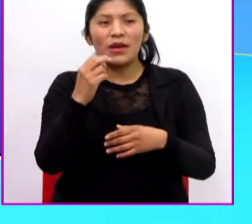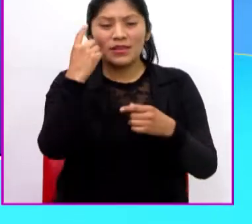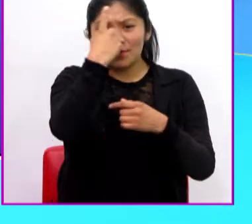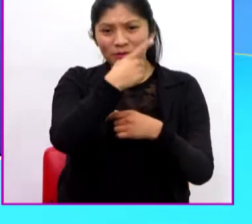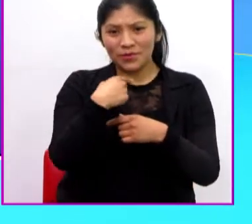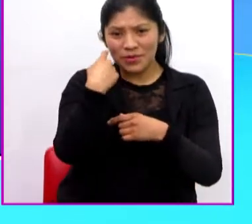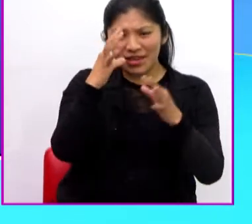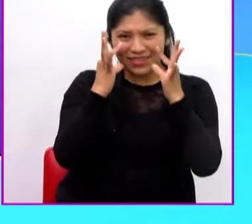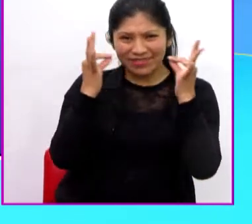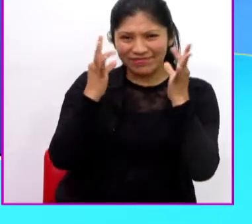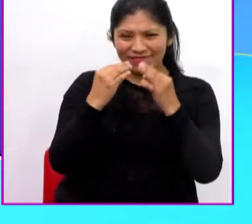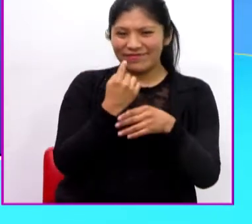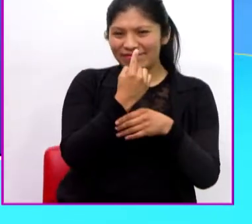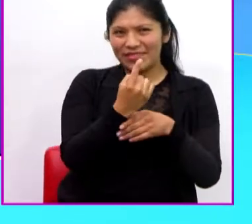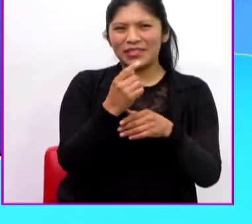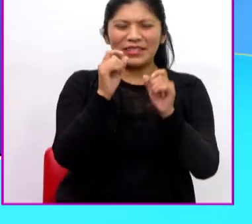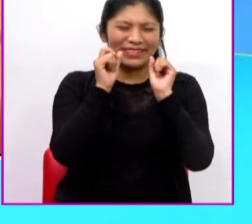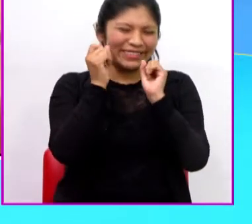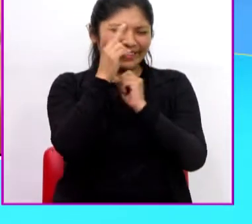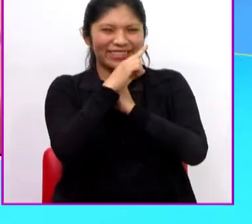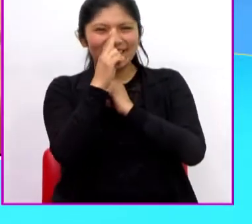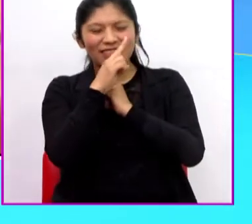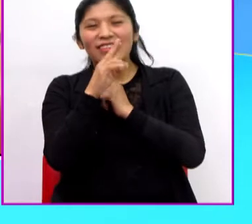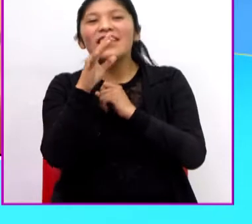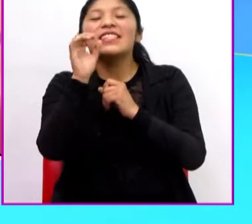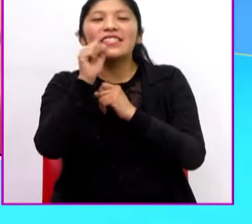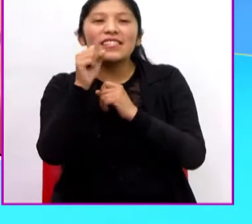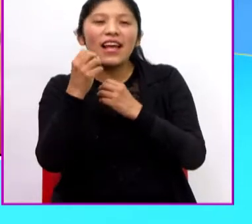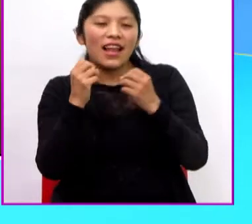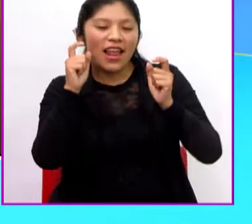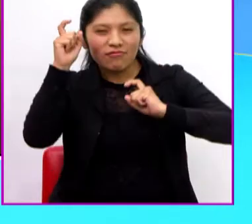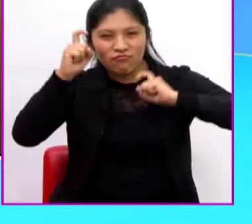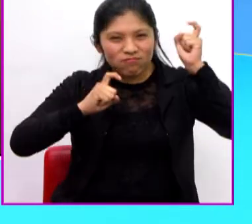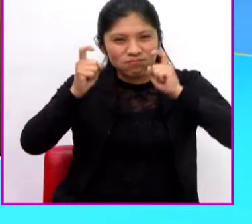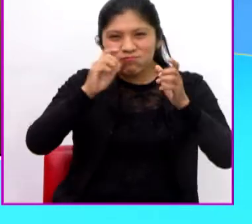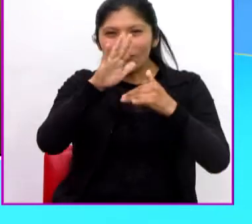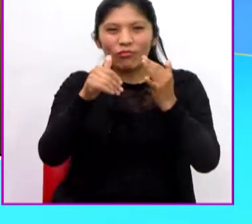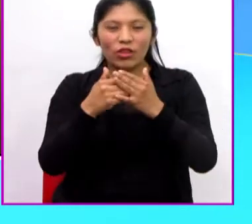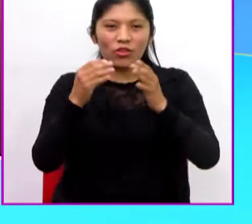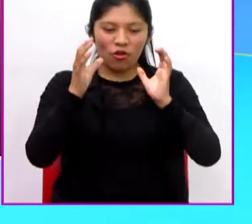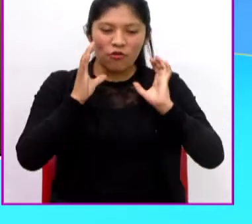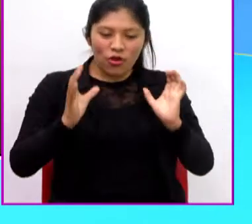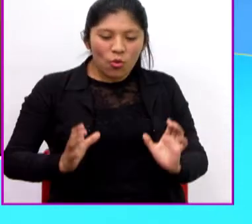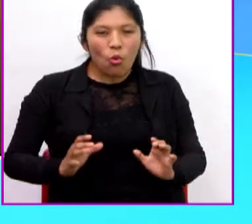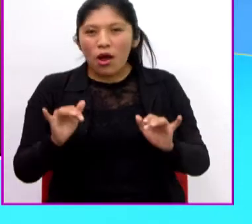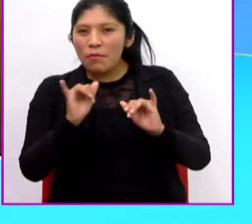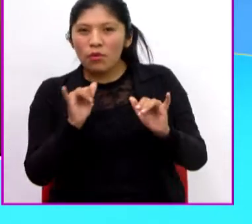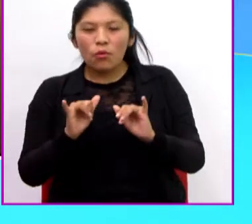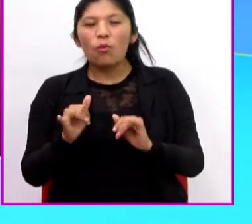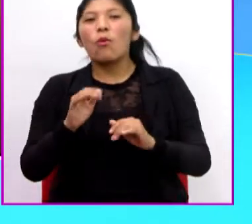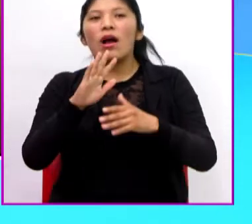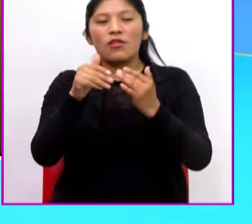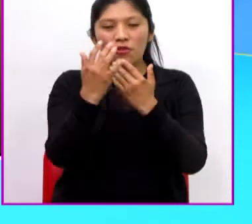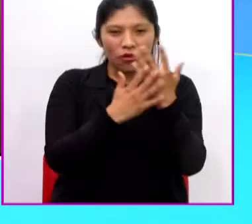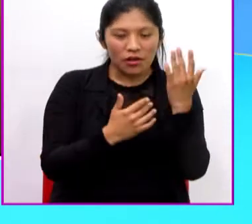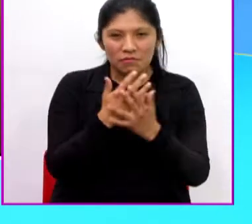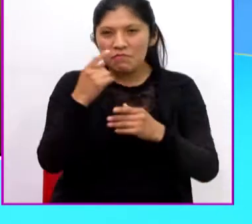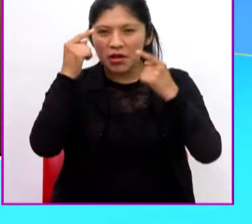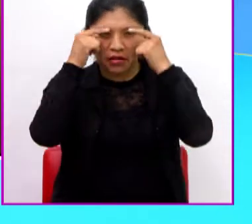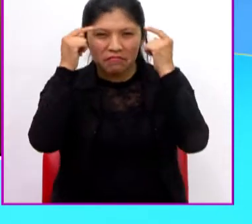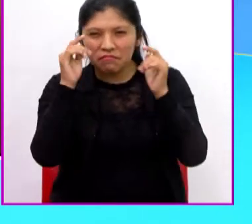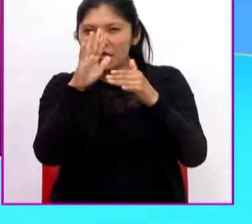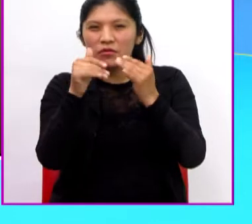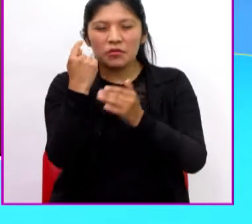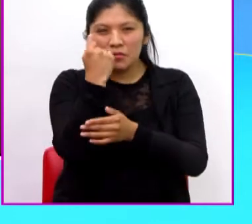gato en la escena 1 es genial. Las expresiones de las caras, las posturas del cuerpo, las manos, las cejas, los ojos,